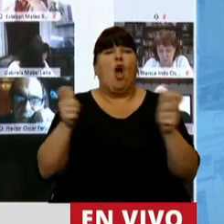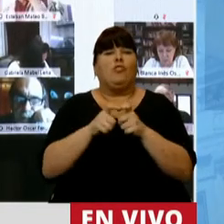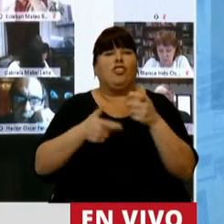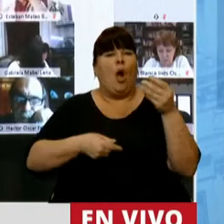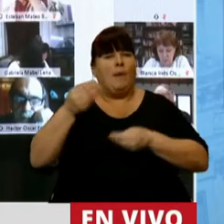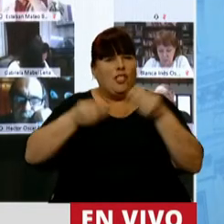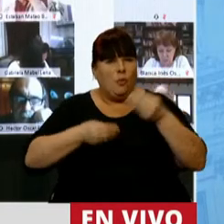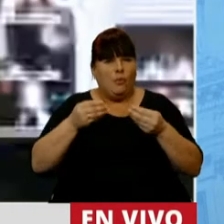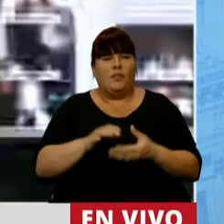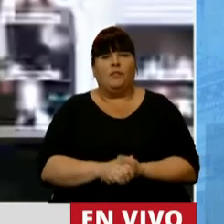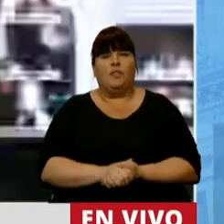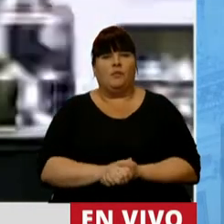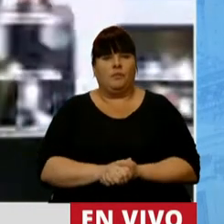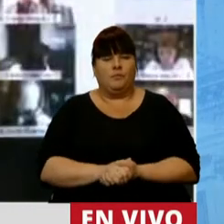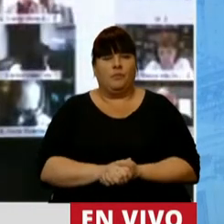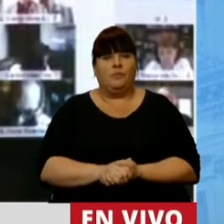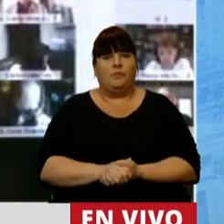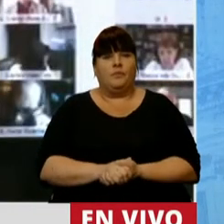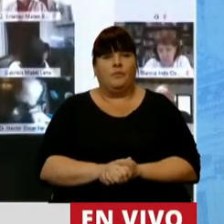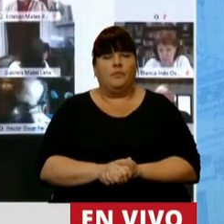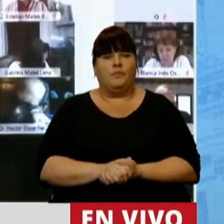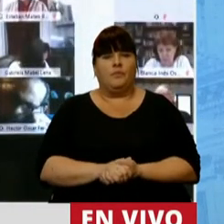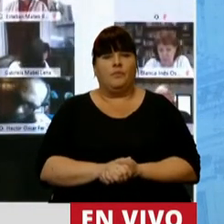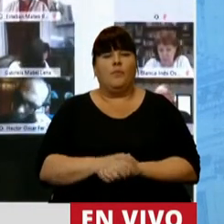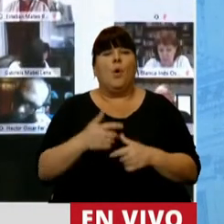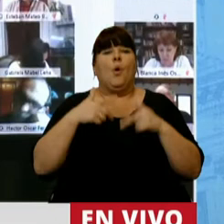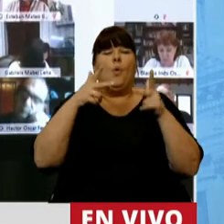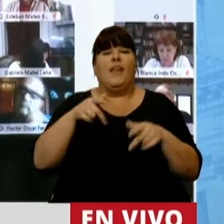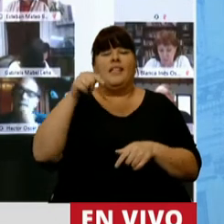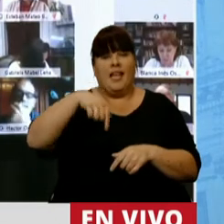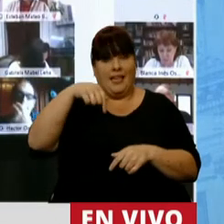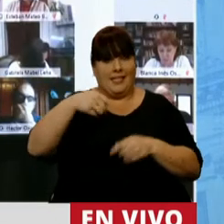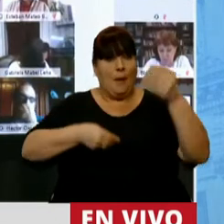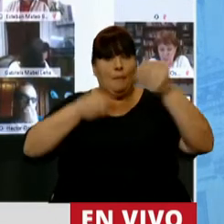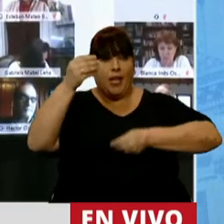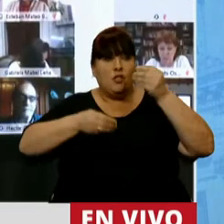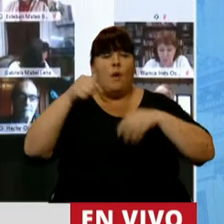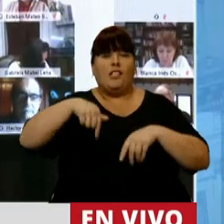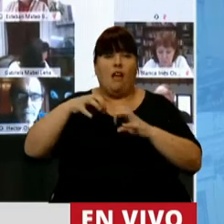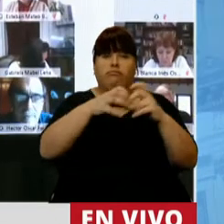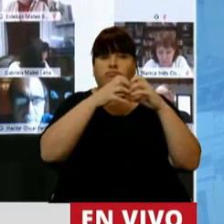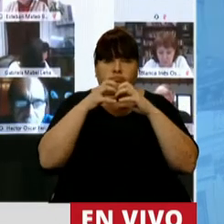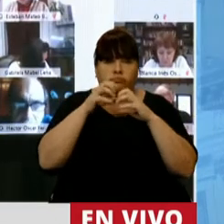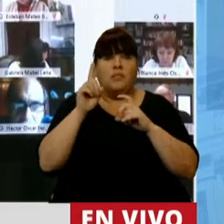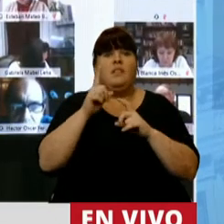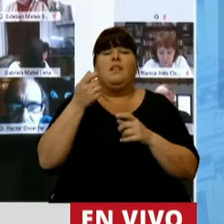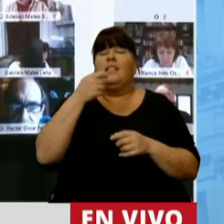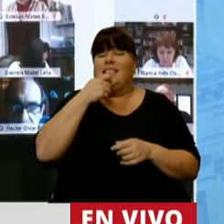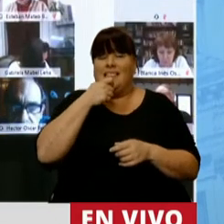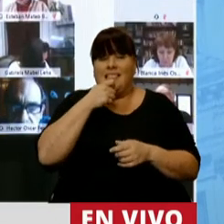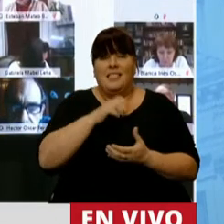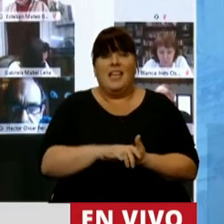todos los parámetros que expuso. Yo quiero decir que este presupuesto que estamos tratando no hubiera sido posible